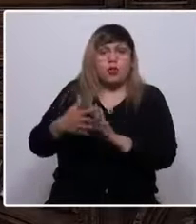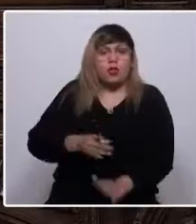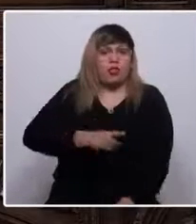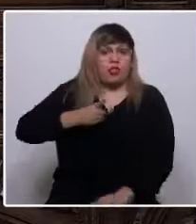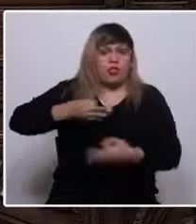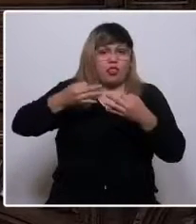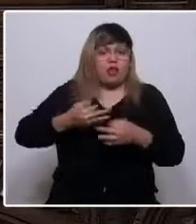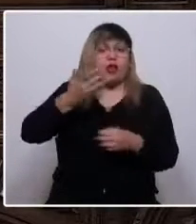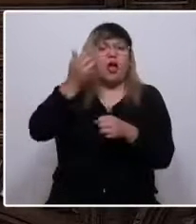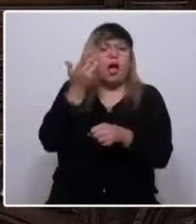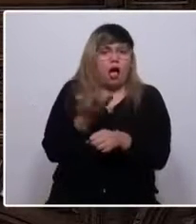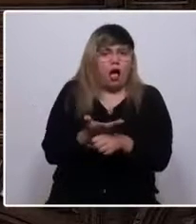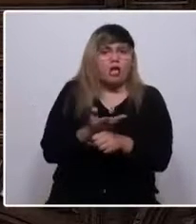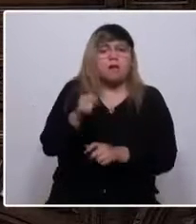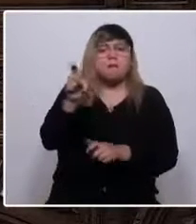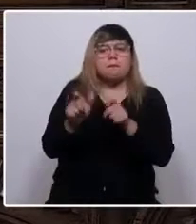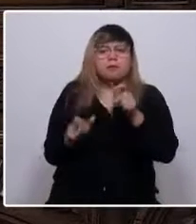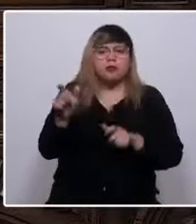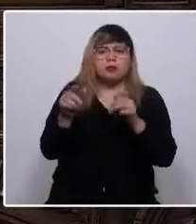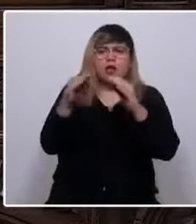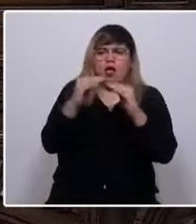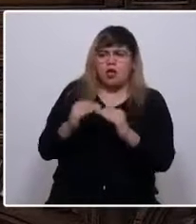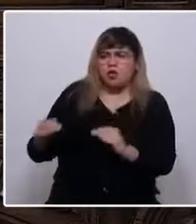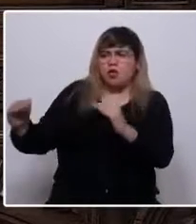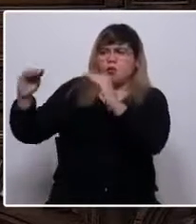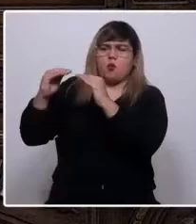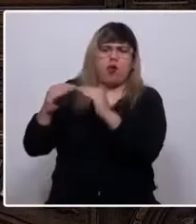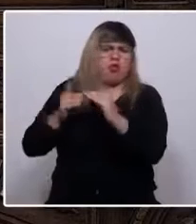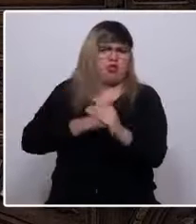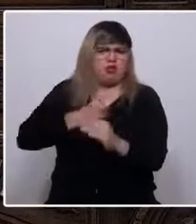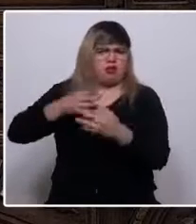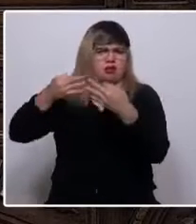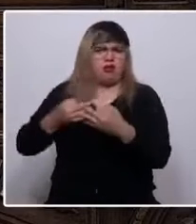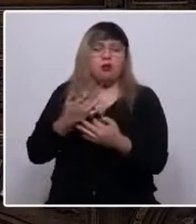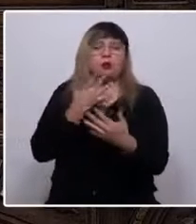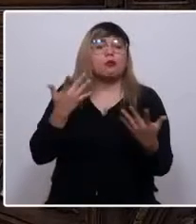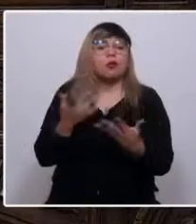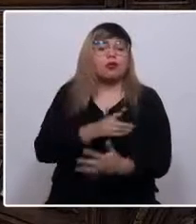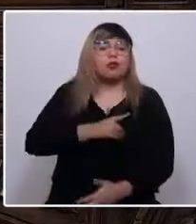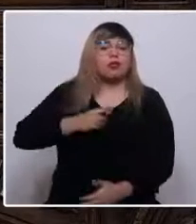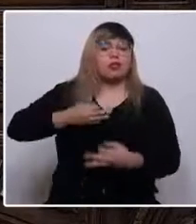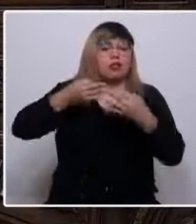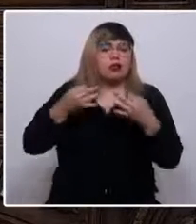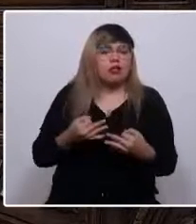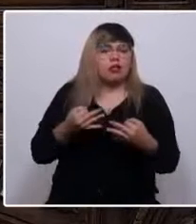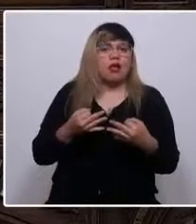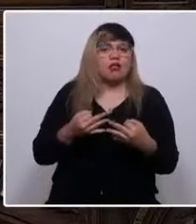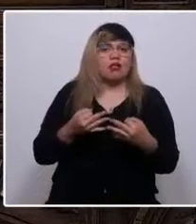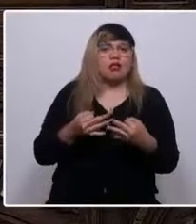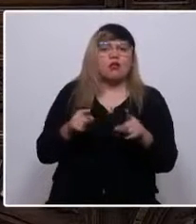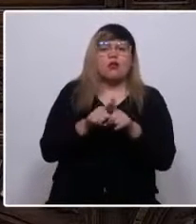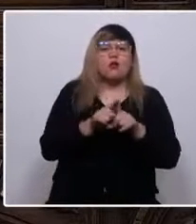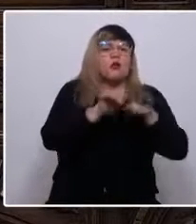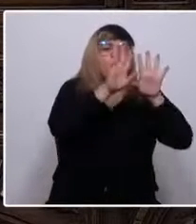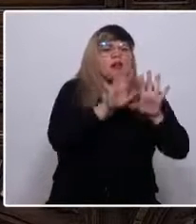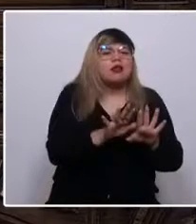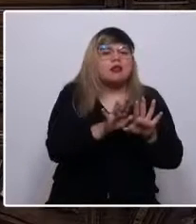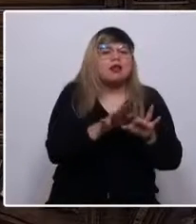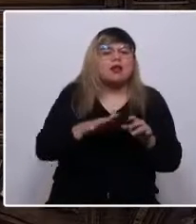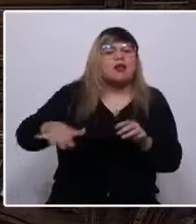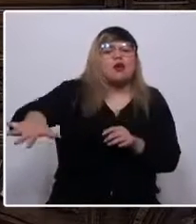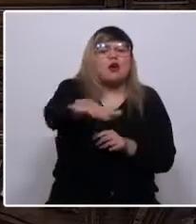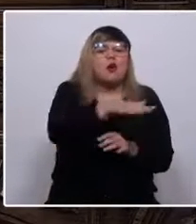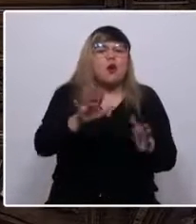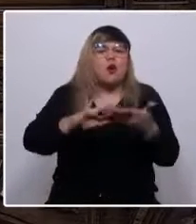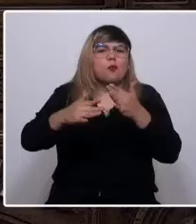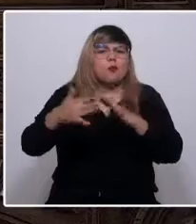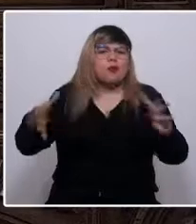existir individuos iguales en dignidad, porque la dignidad es una cualidad comunitaria y